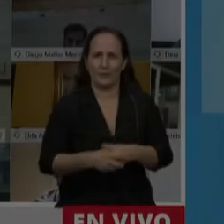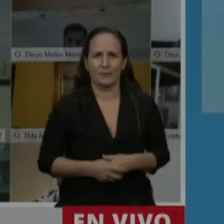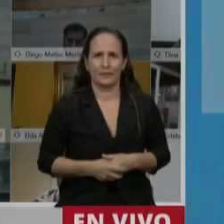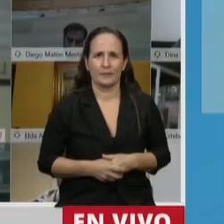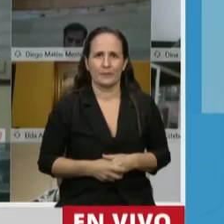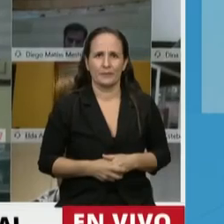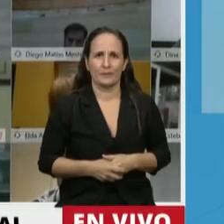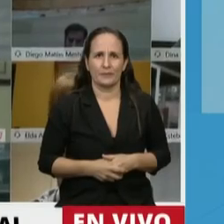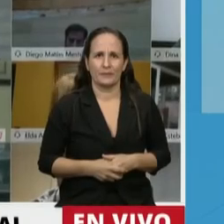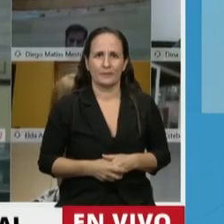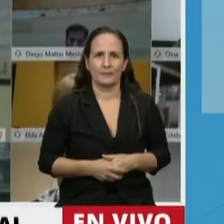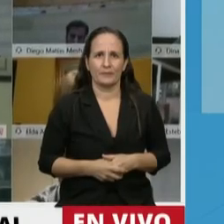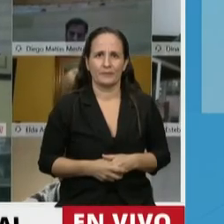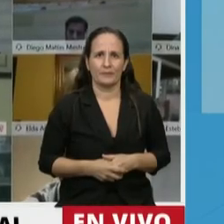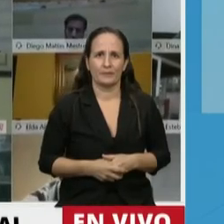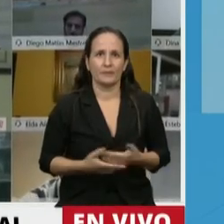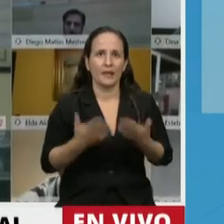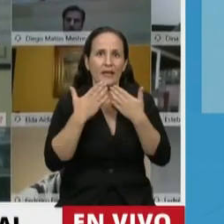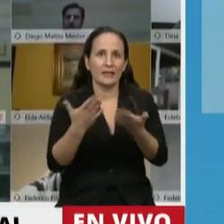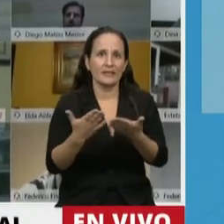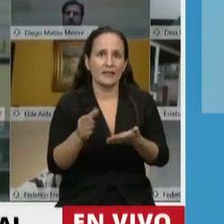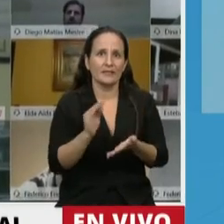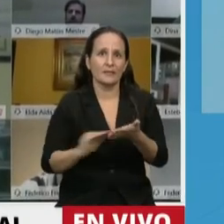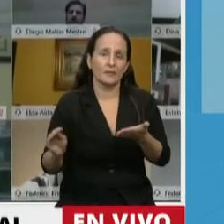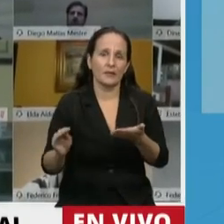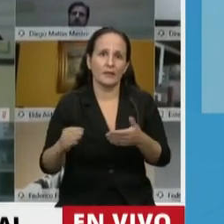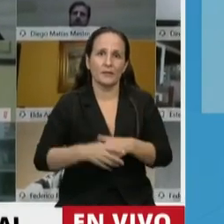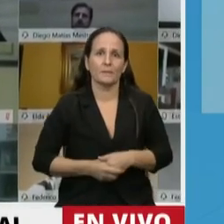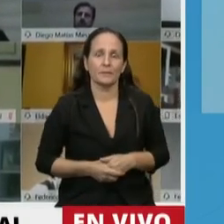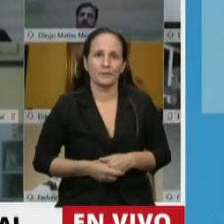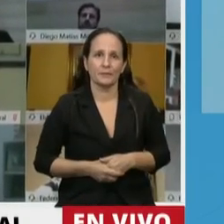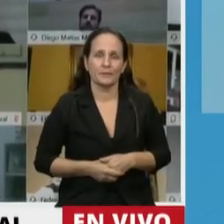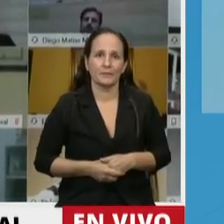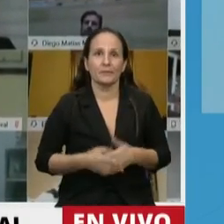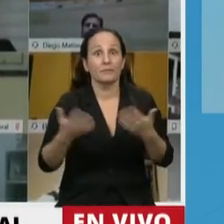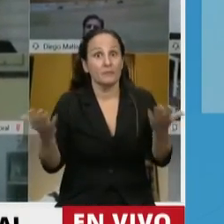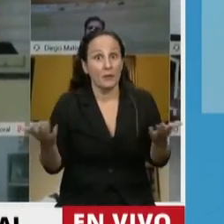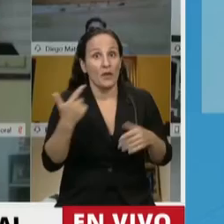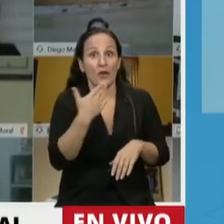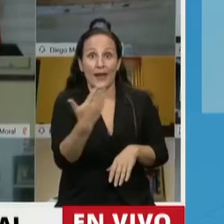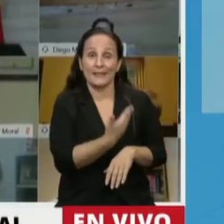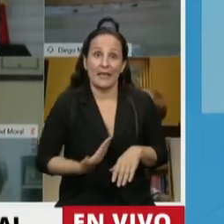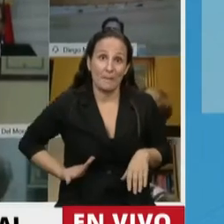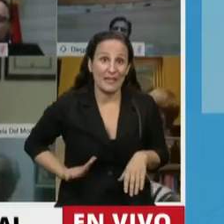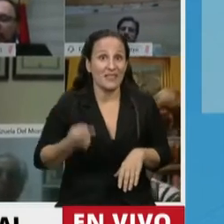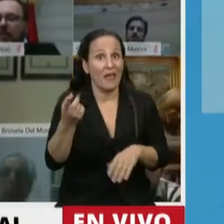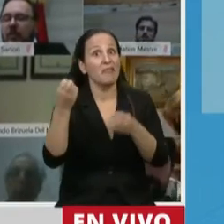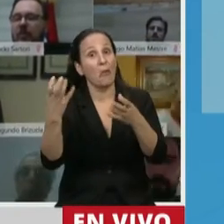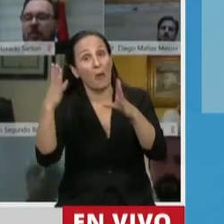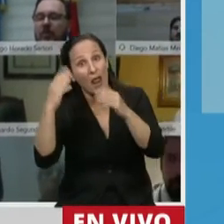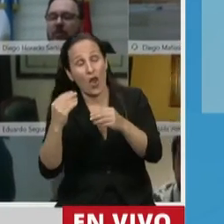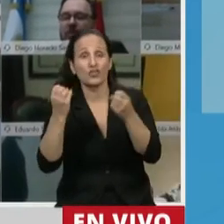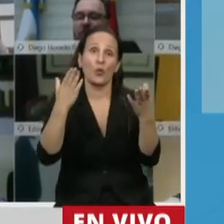Tiene la palabra la diputada Carmen Polledo. Muchas gracias, Presidente. Buenas noches o buenas tardes,